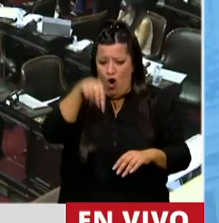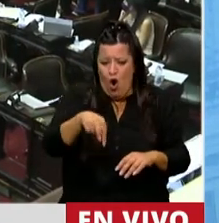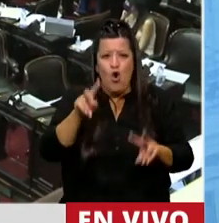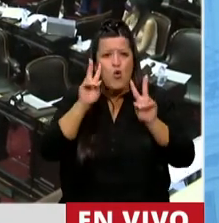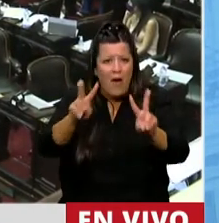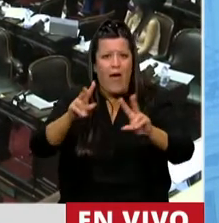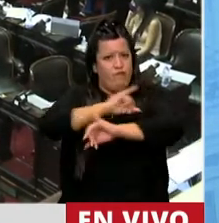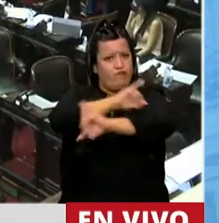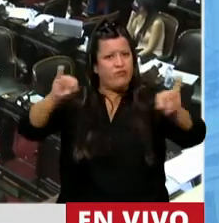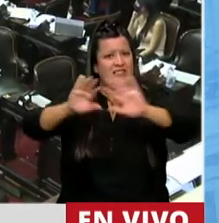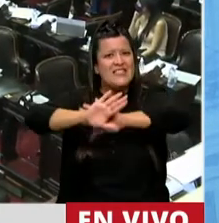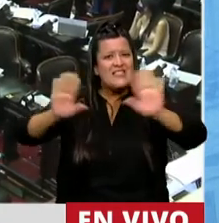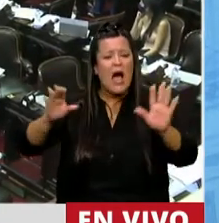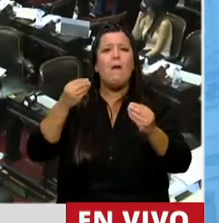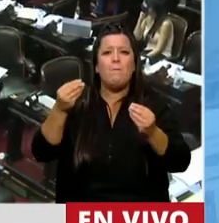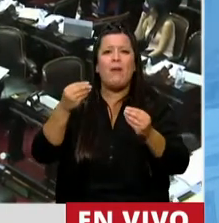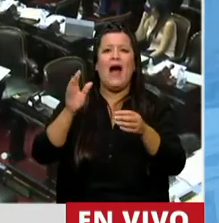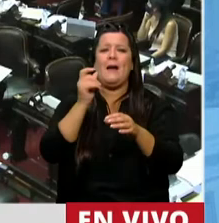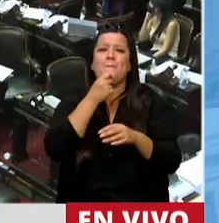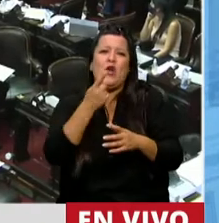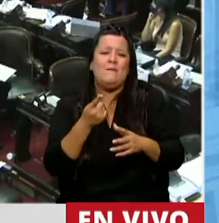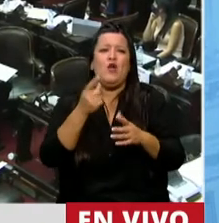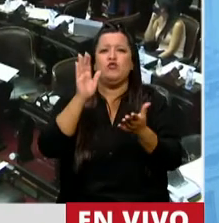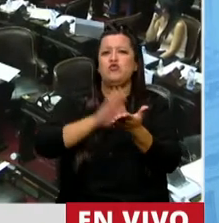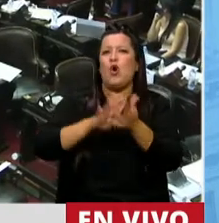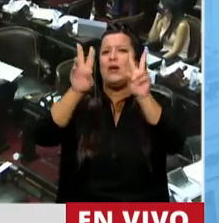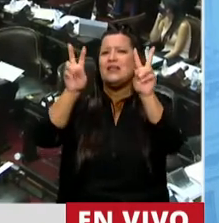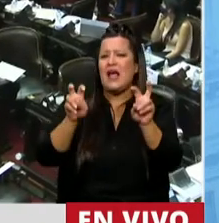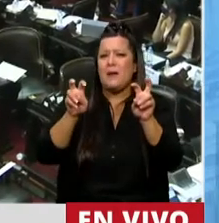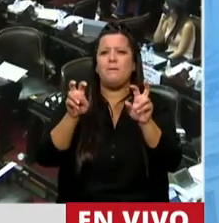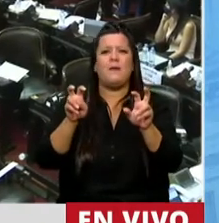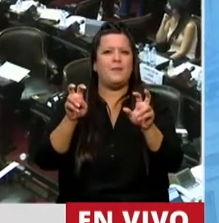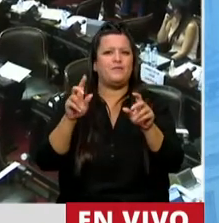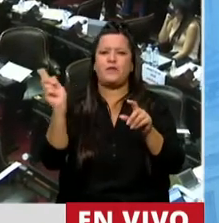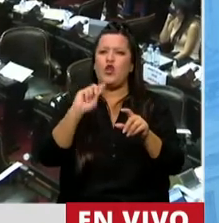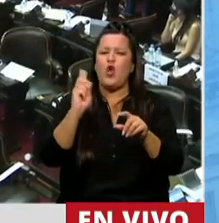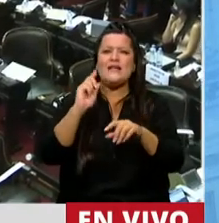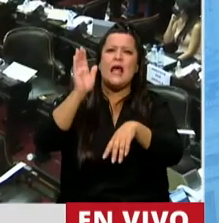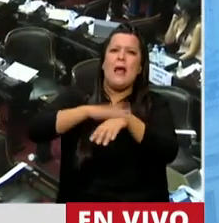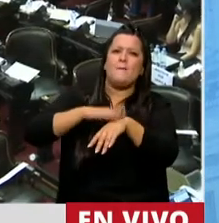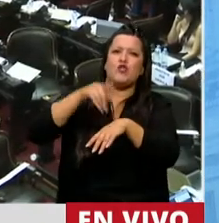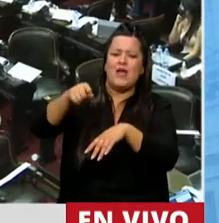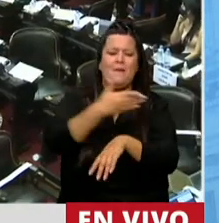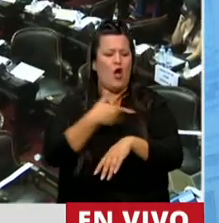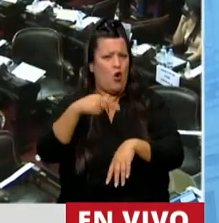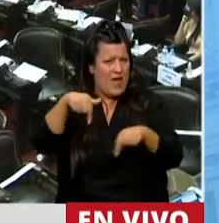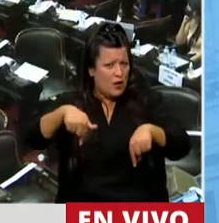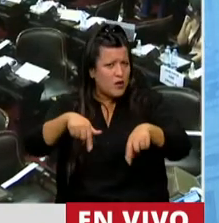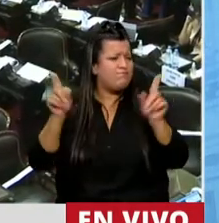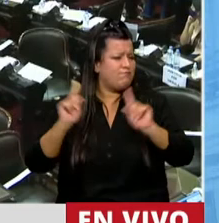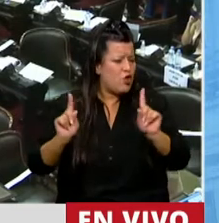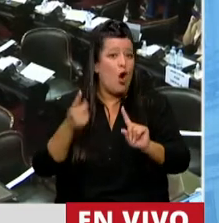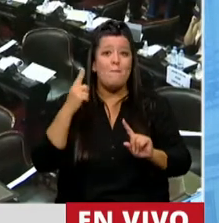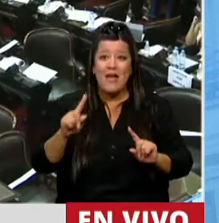se anuncia que para combatir un flagelo, que no se lo vamos a hacer cargo a este gobierno, pero que